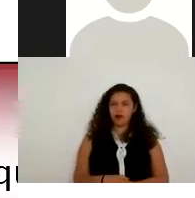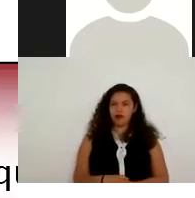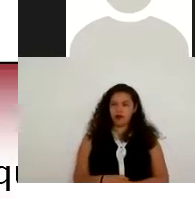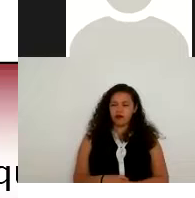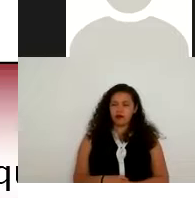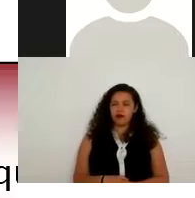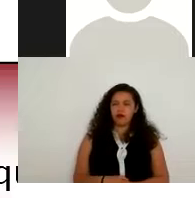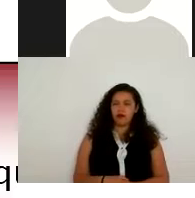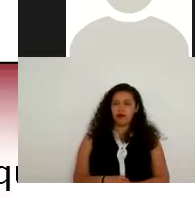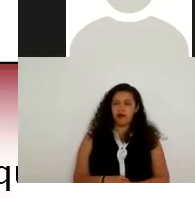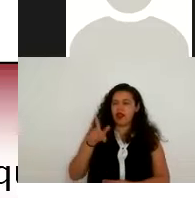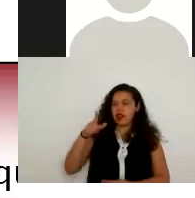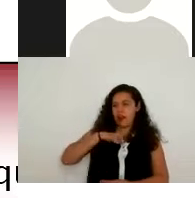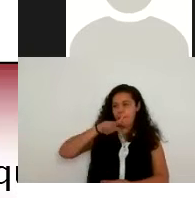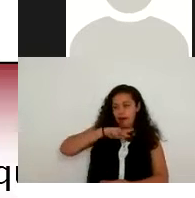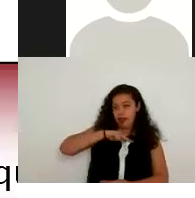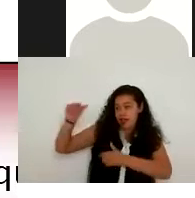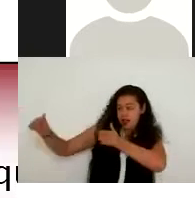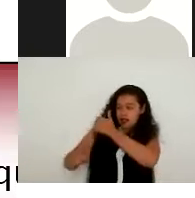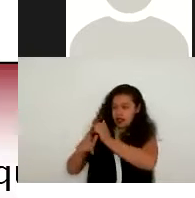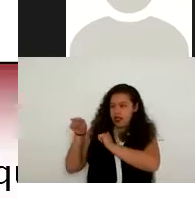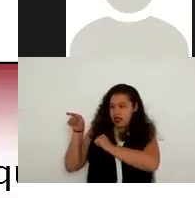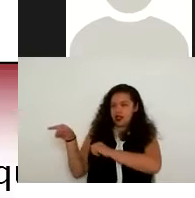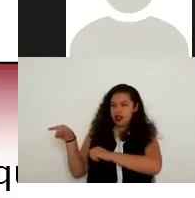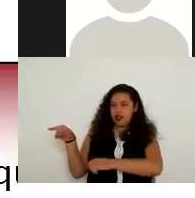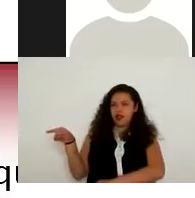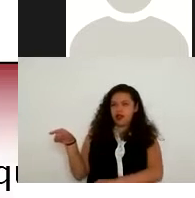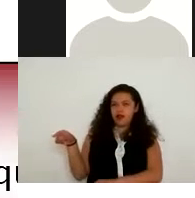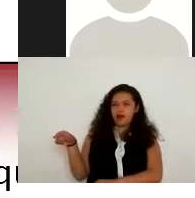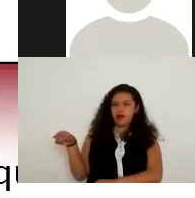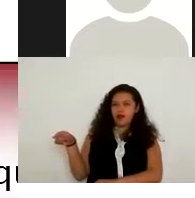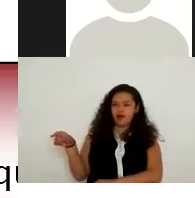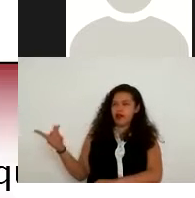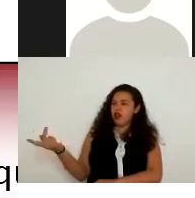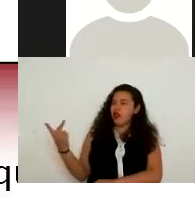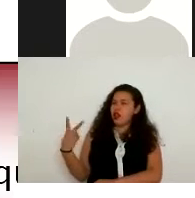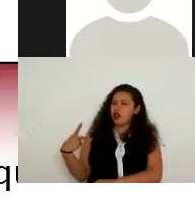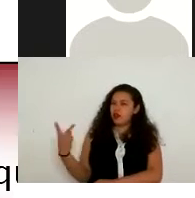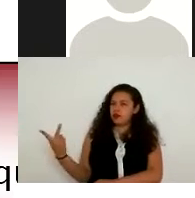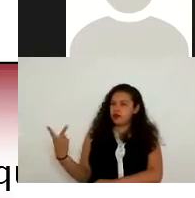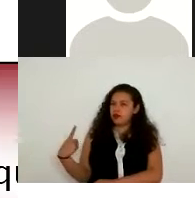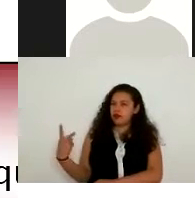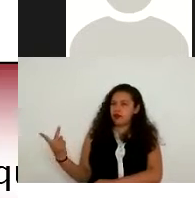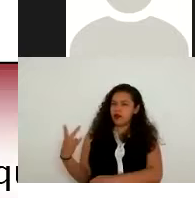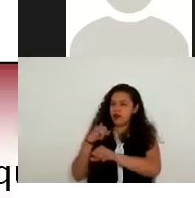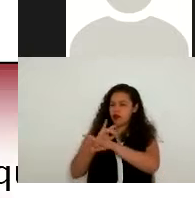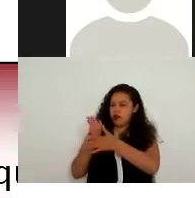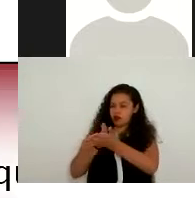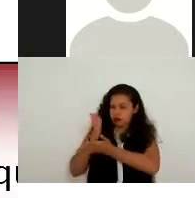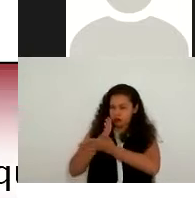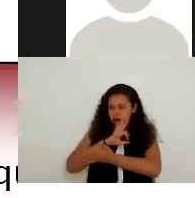mi asistente y ambas tenemos acceso a esa información y manejamos